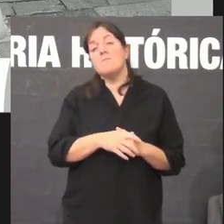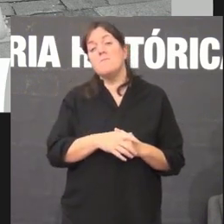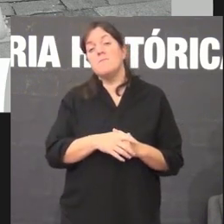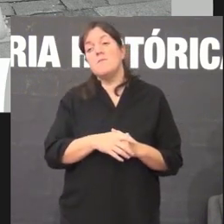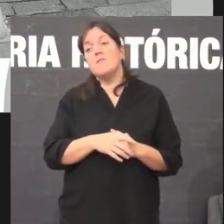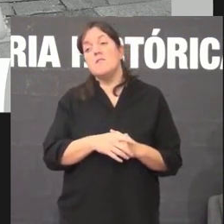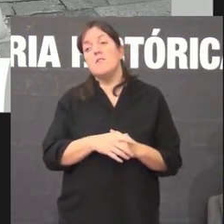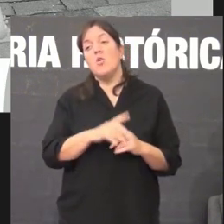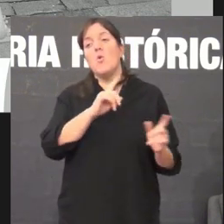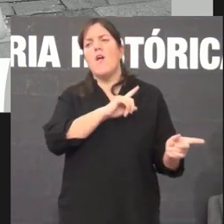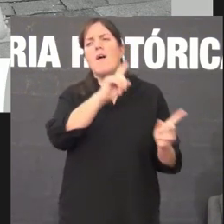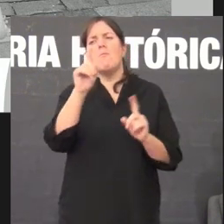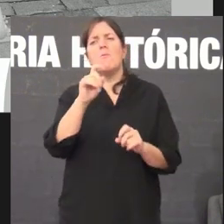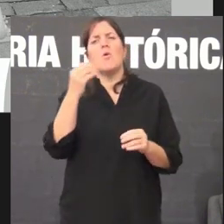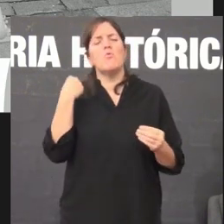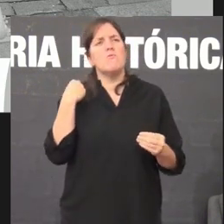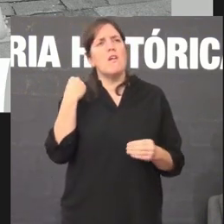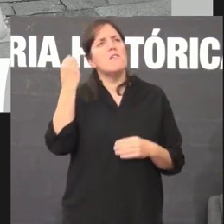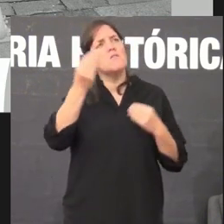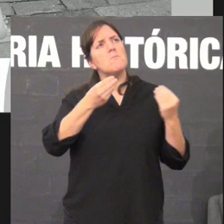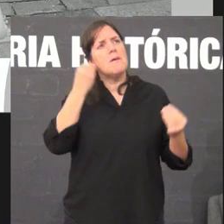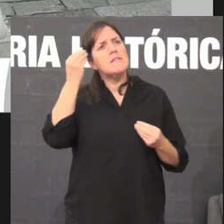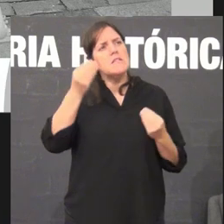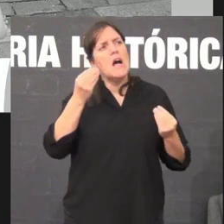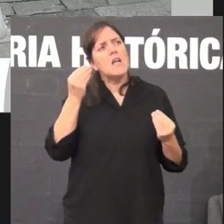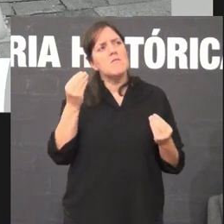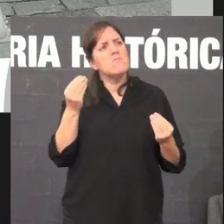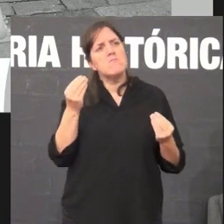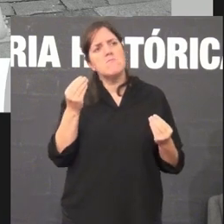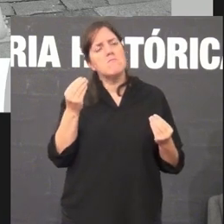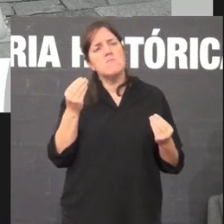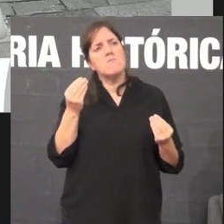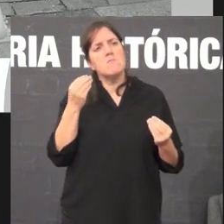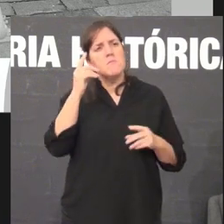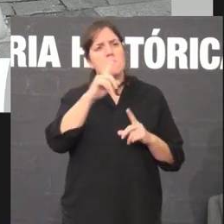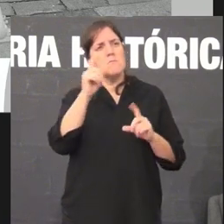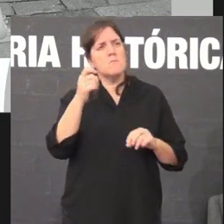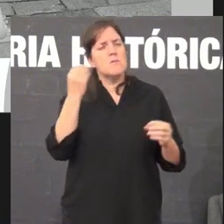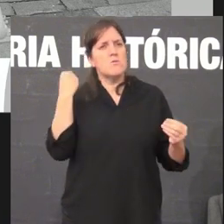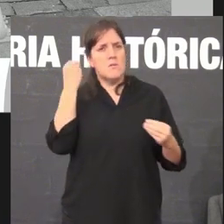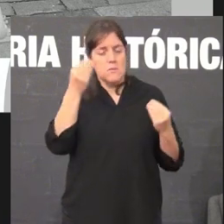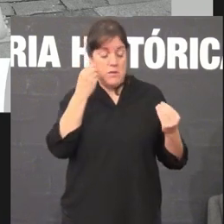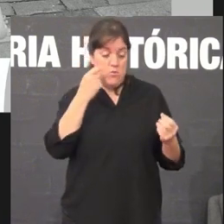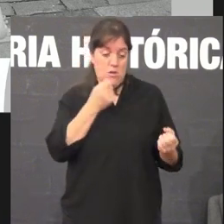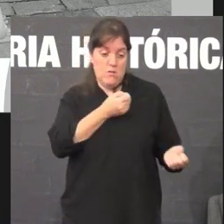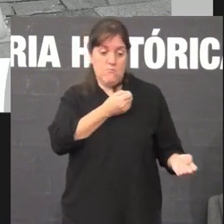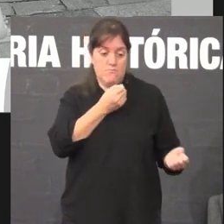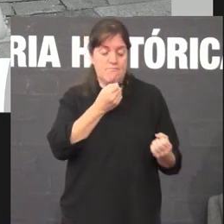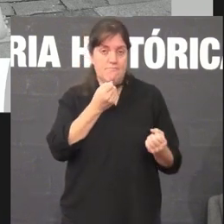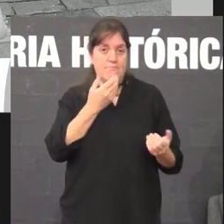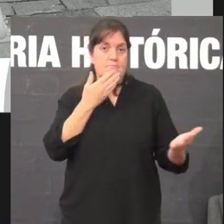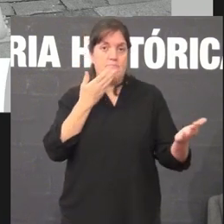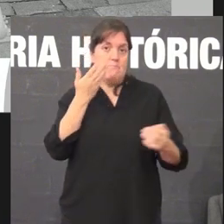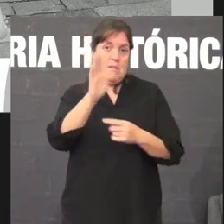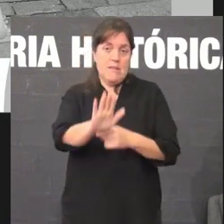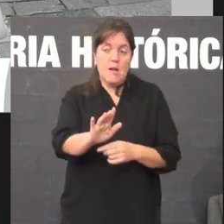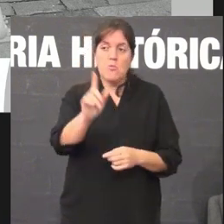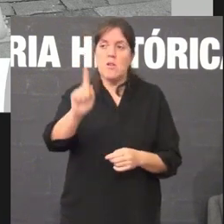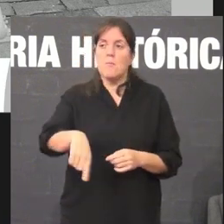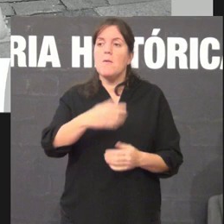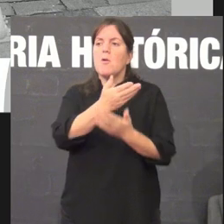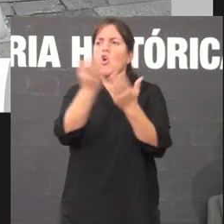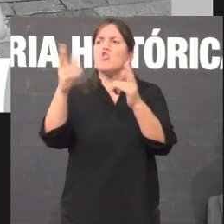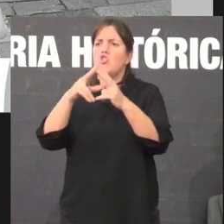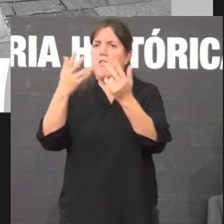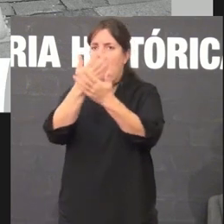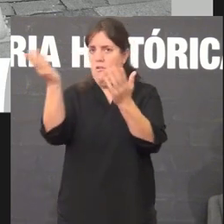unha pregunta que nos temos que facer e que sei que aquí facemos mas no conjunto da sociedade é pertinente que se